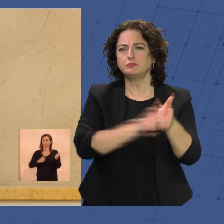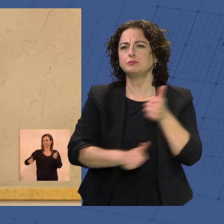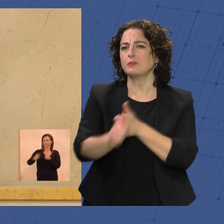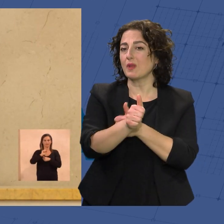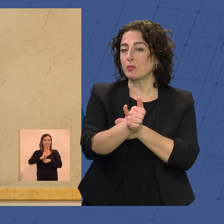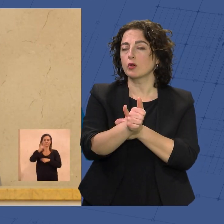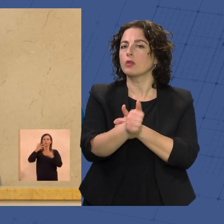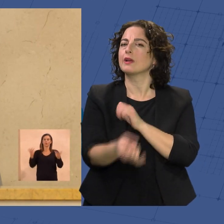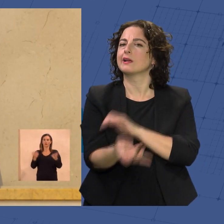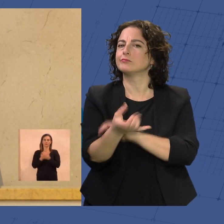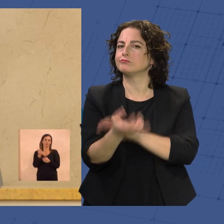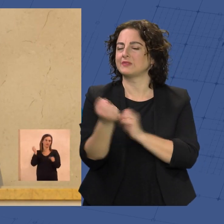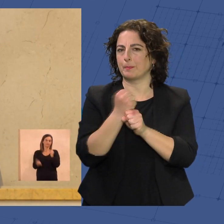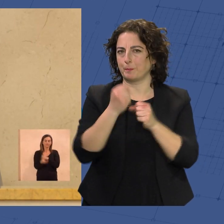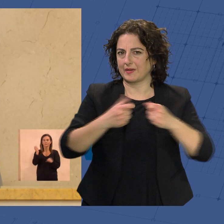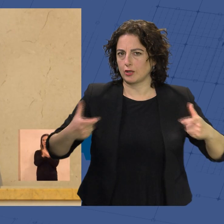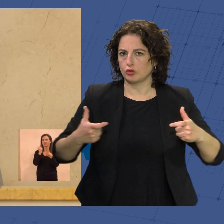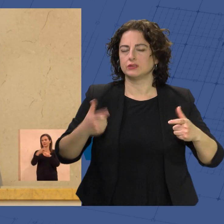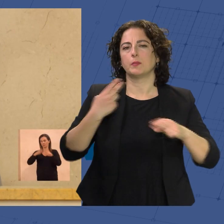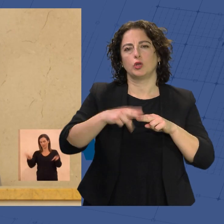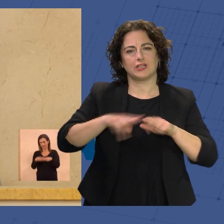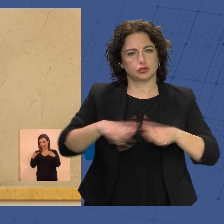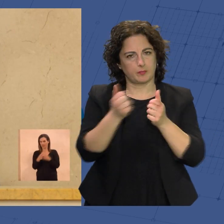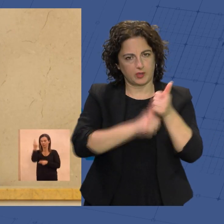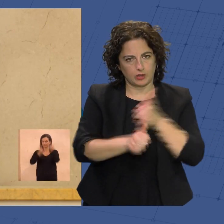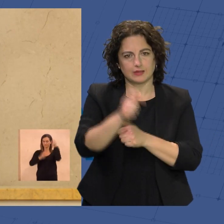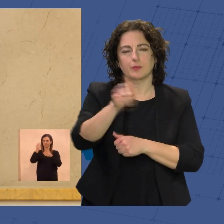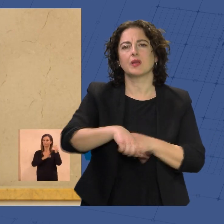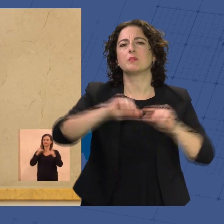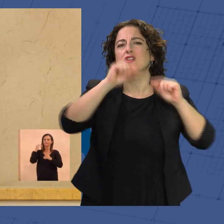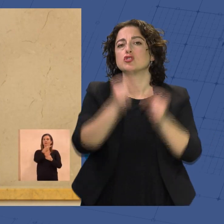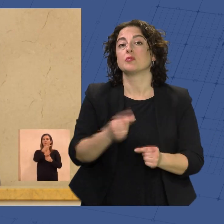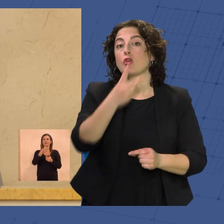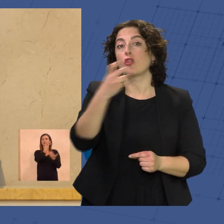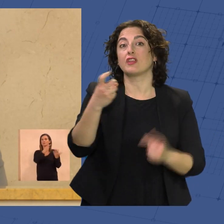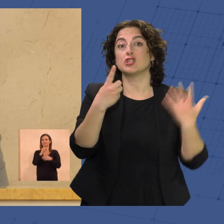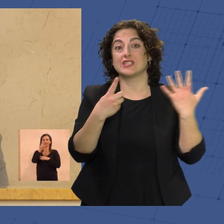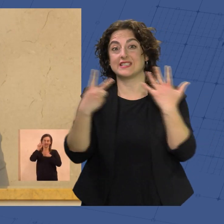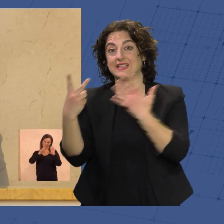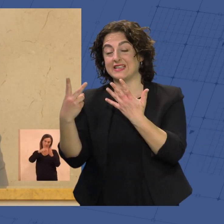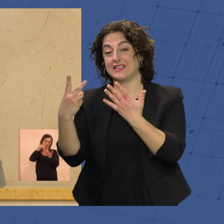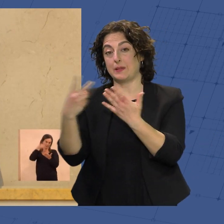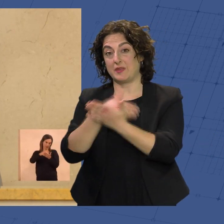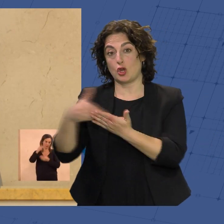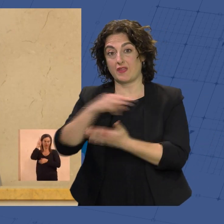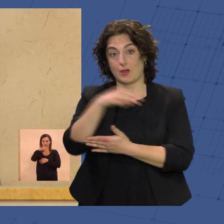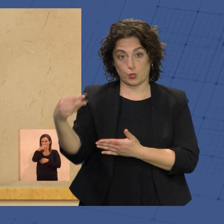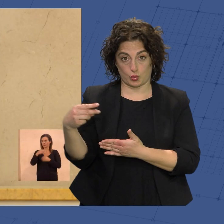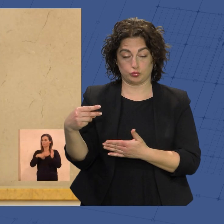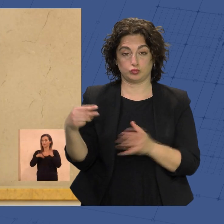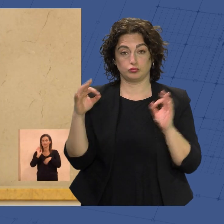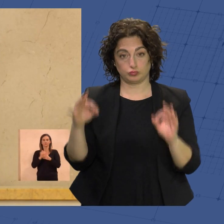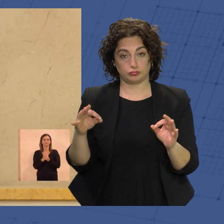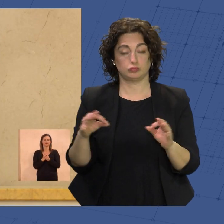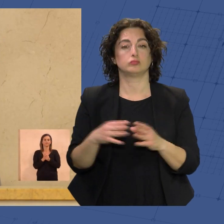generación de empleo y las políticas sociales. El presupuesto supera los 267 millones de euros y es